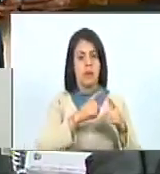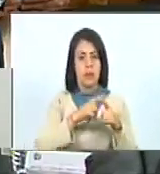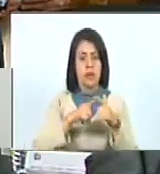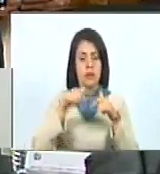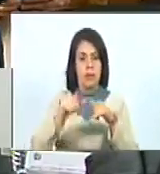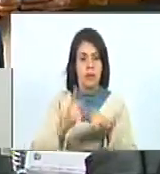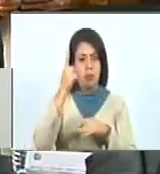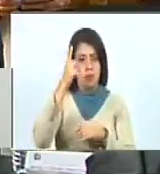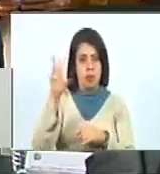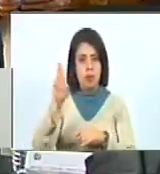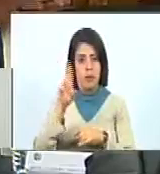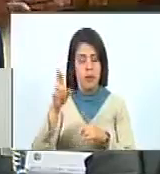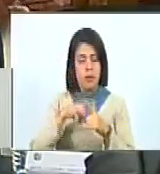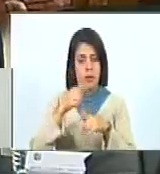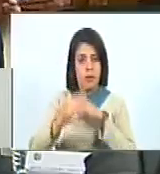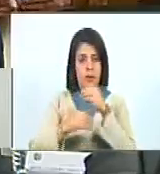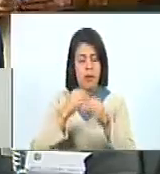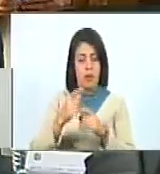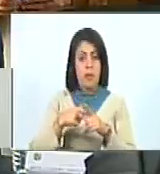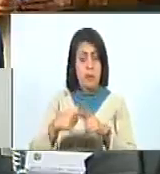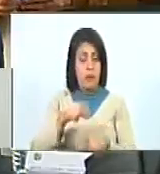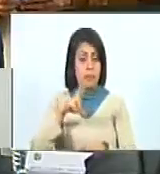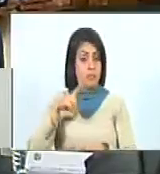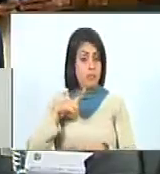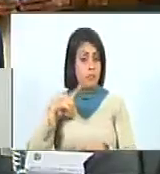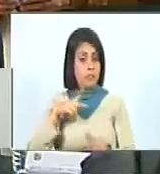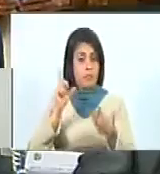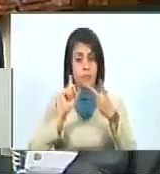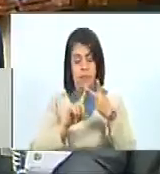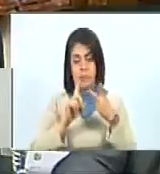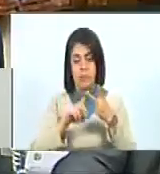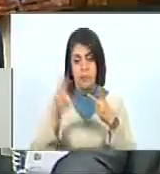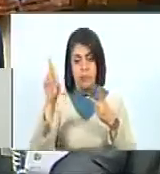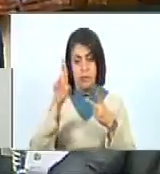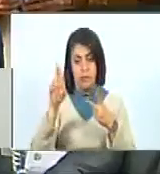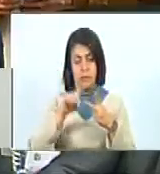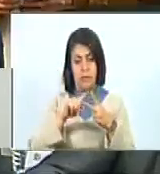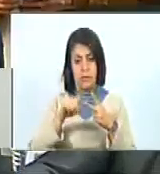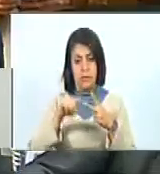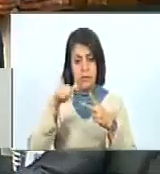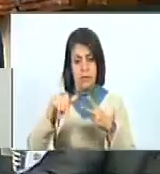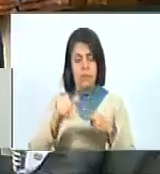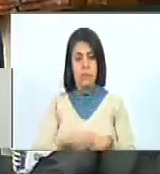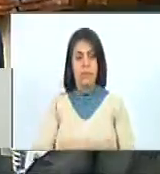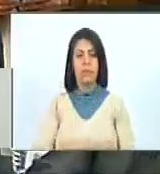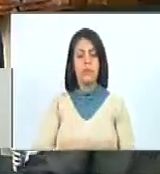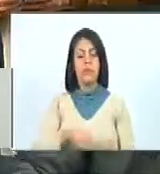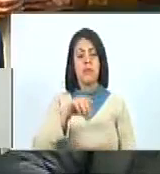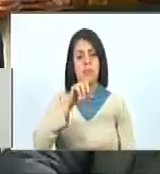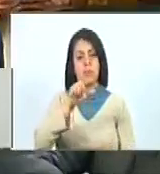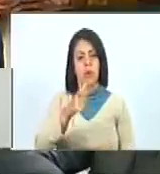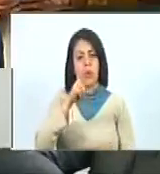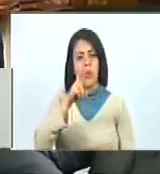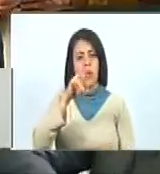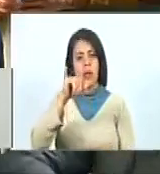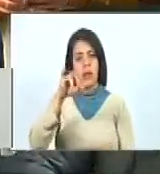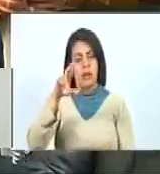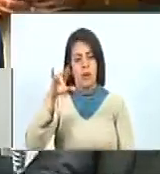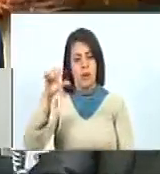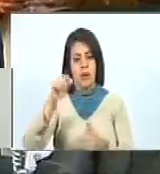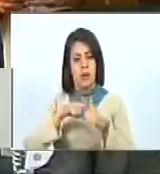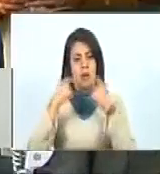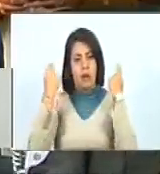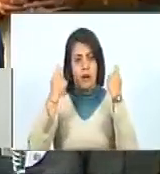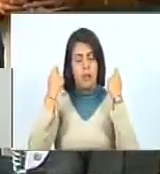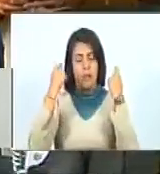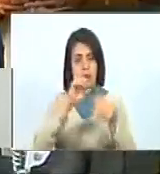una primera república marcada por las élites. La segunda república que nace en Guiria y en La Grita, con la campaña